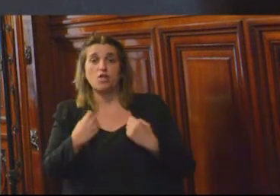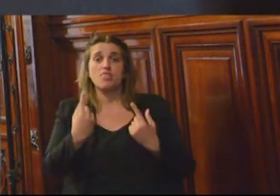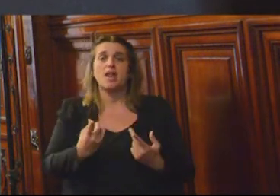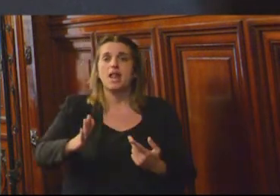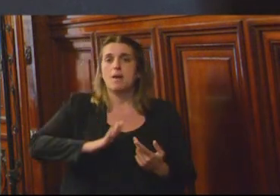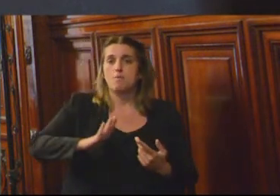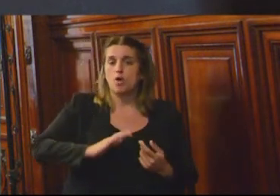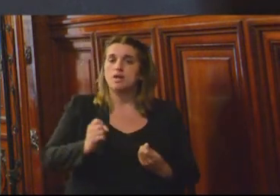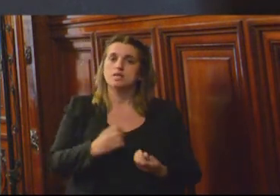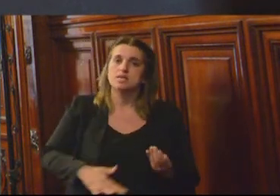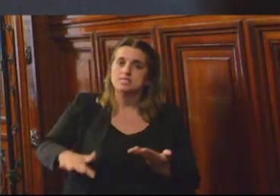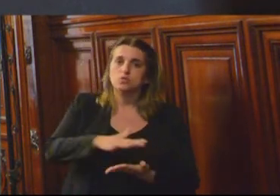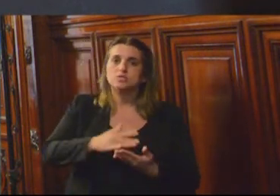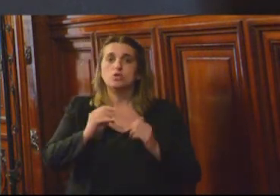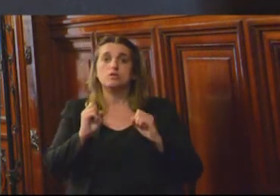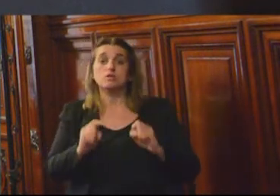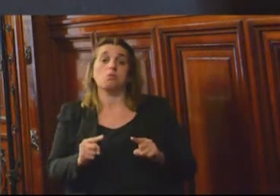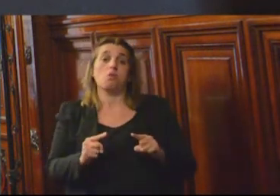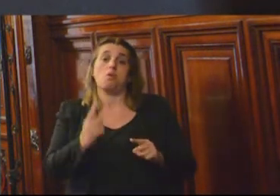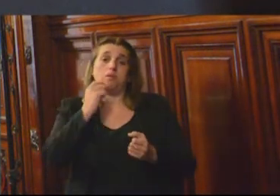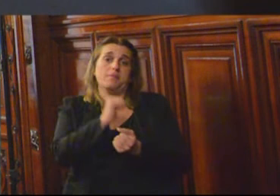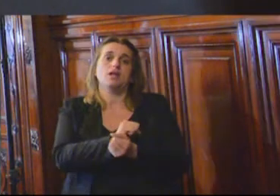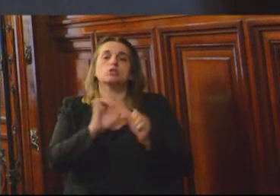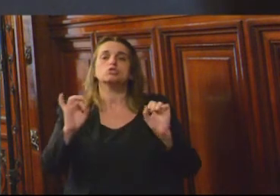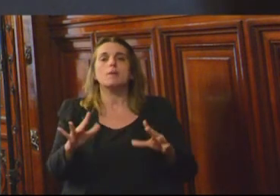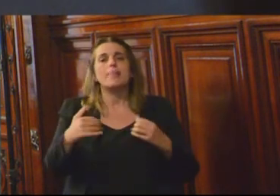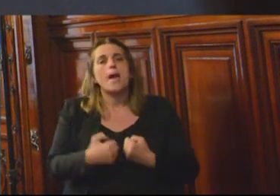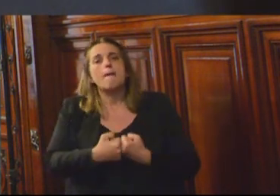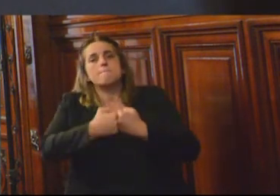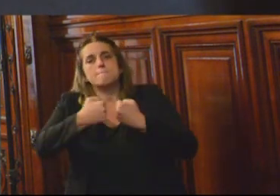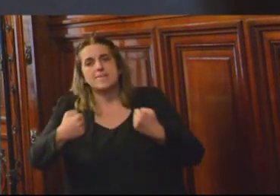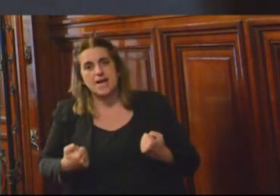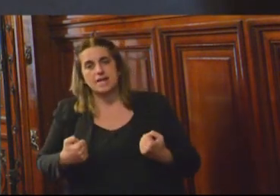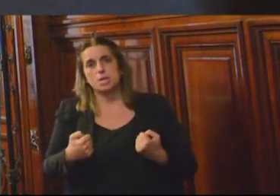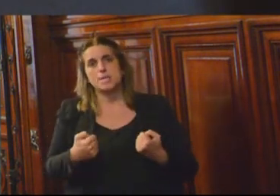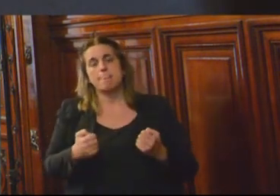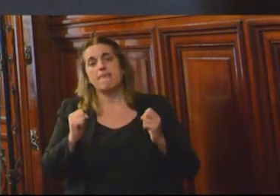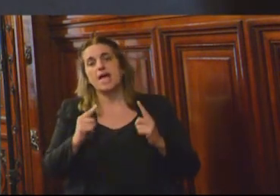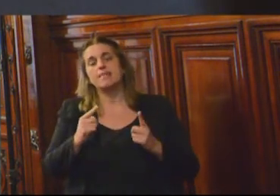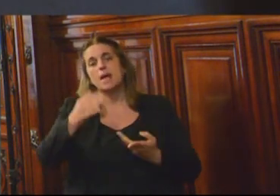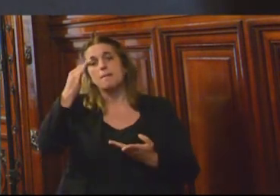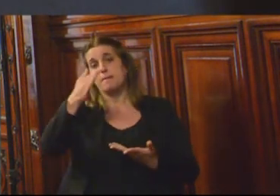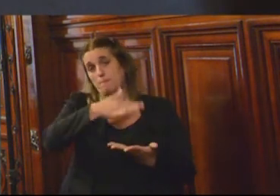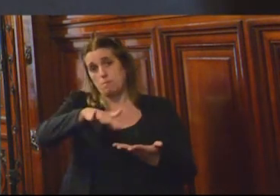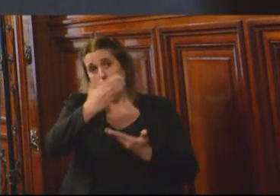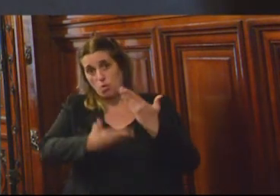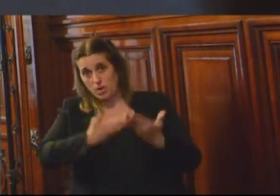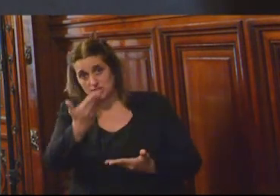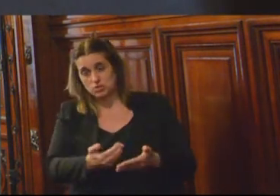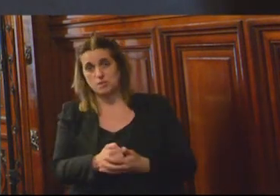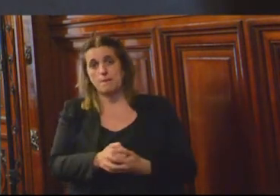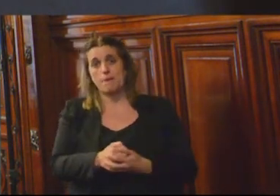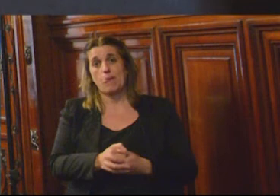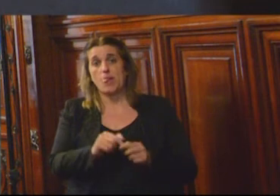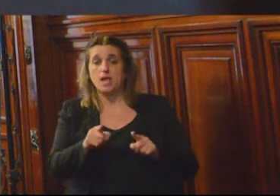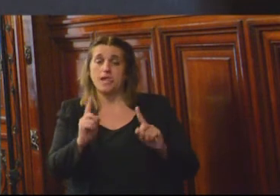mujeres en esta situación subrogados penales, solamente que se ampliara a esta población y ese proyecto de ley